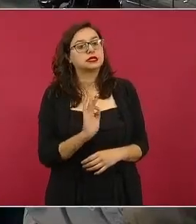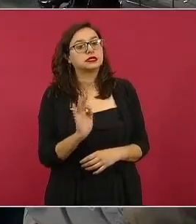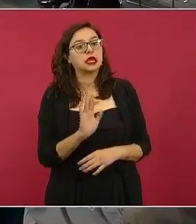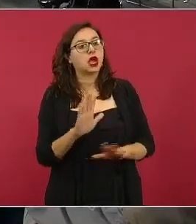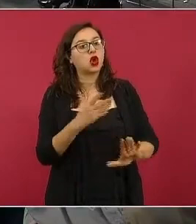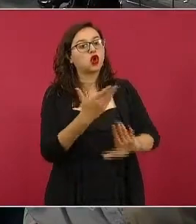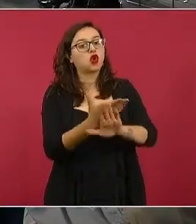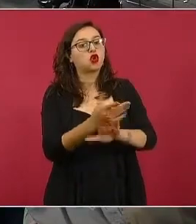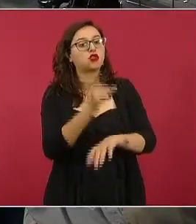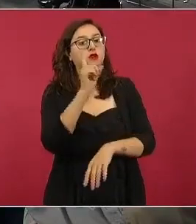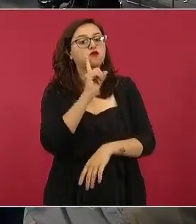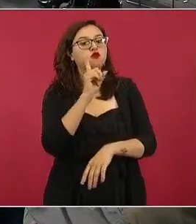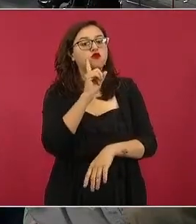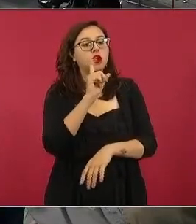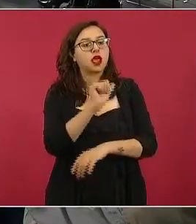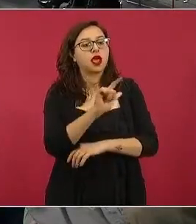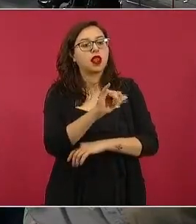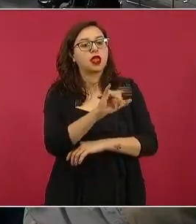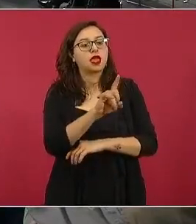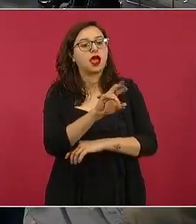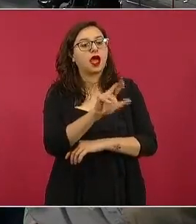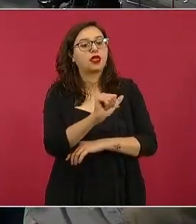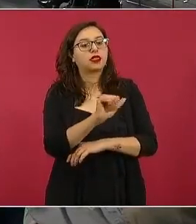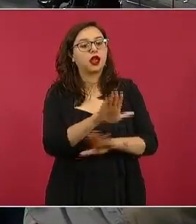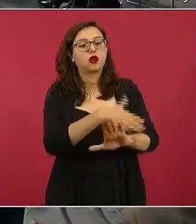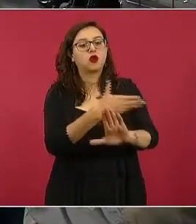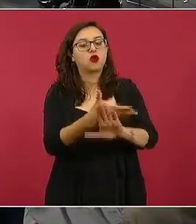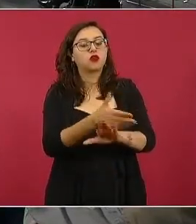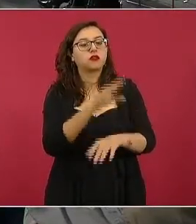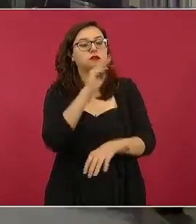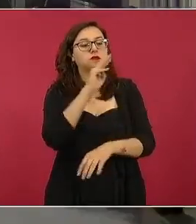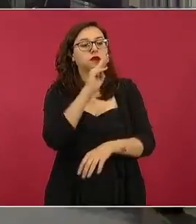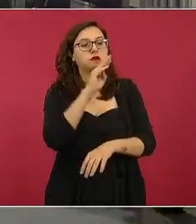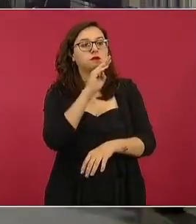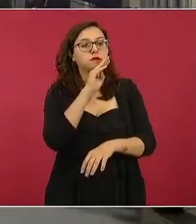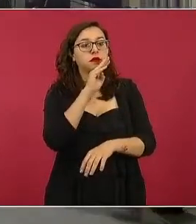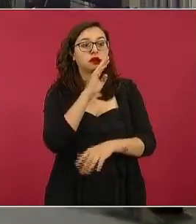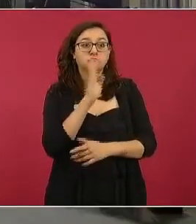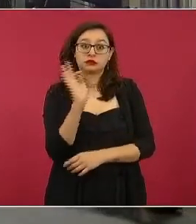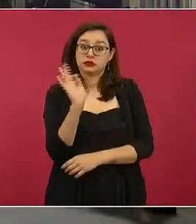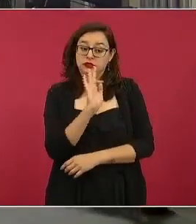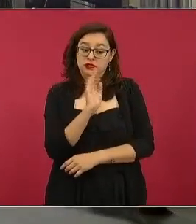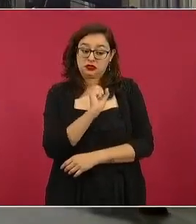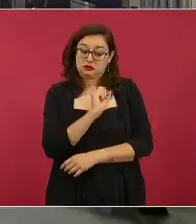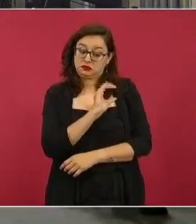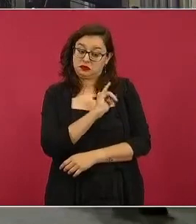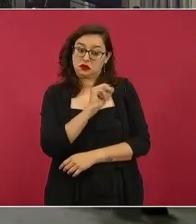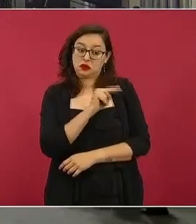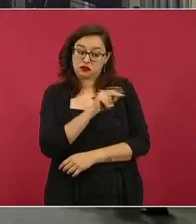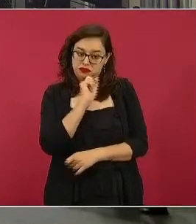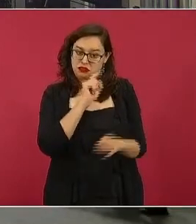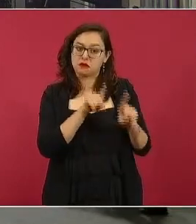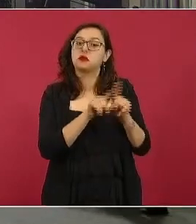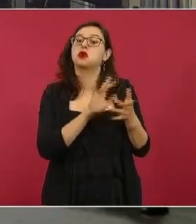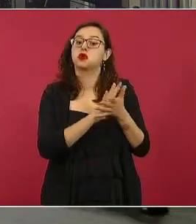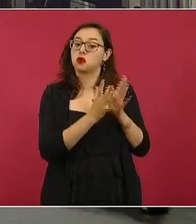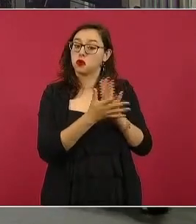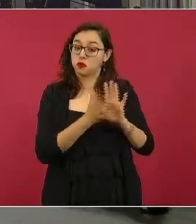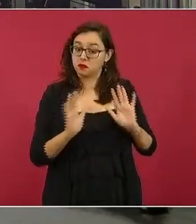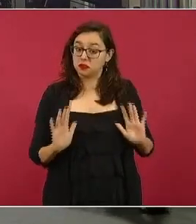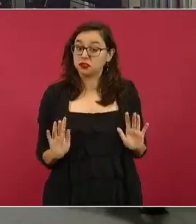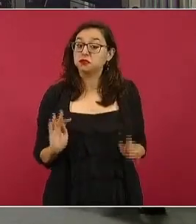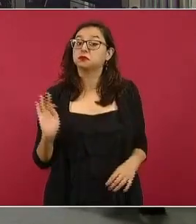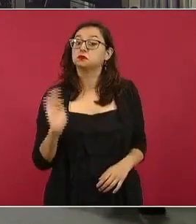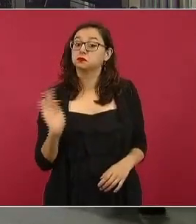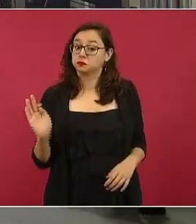señora Alejandra Cuevas y de su madre pues estaría sospechando pues precisamente del voto que pudieran tener los ministros porque uno de los argumentos que daba la